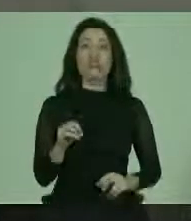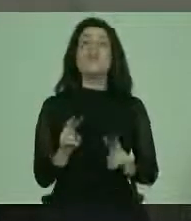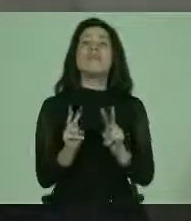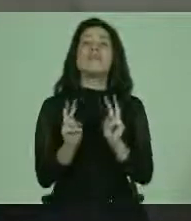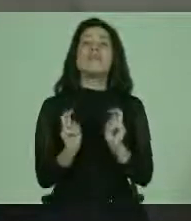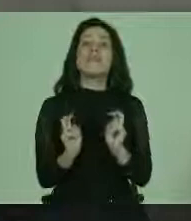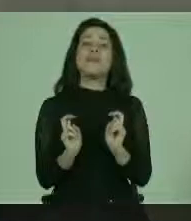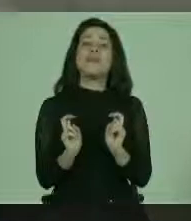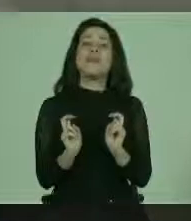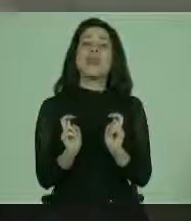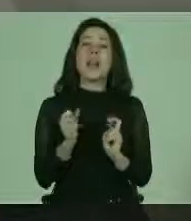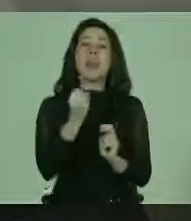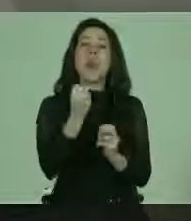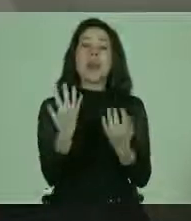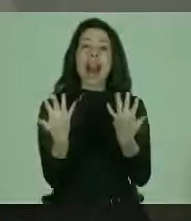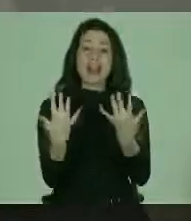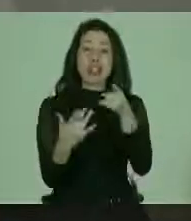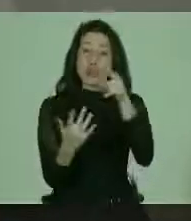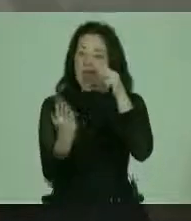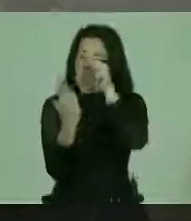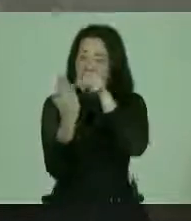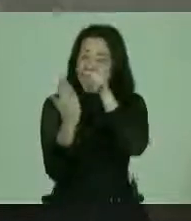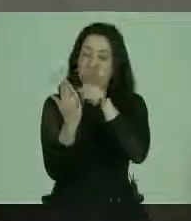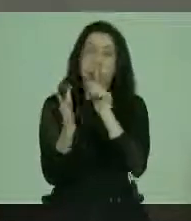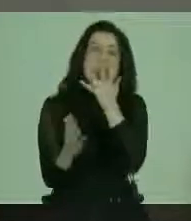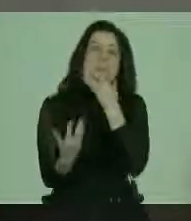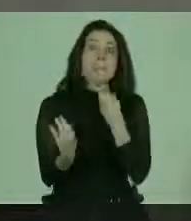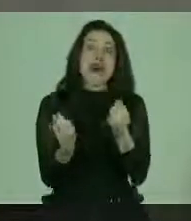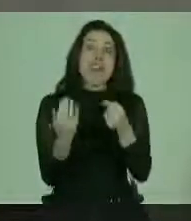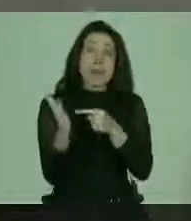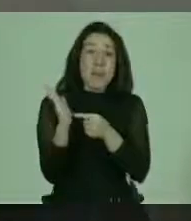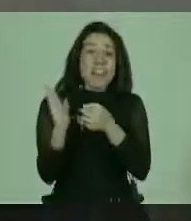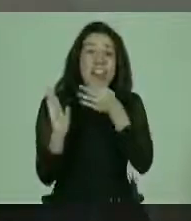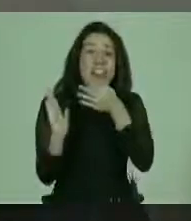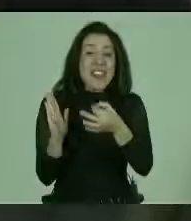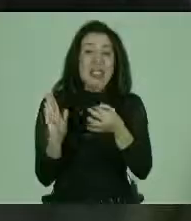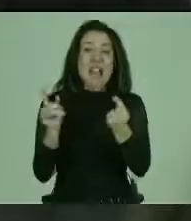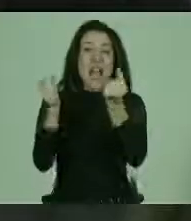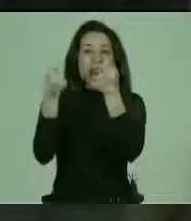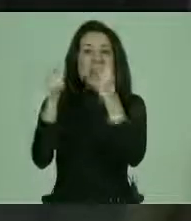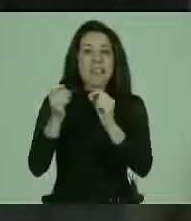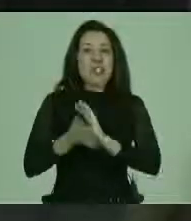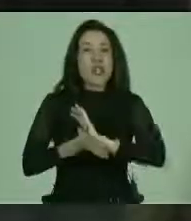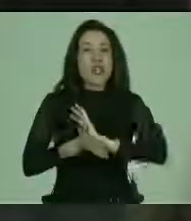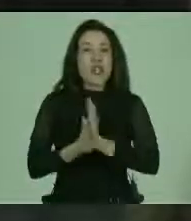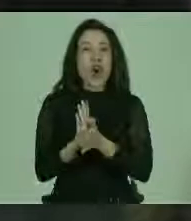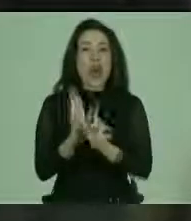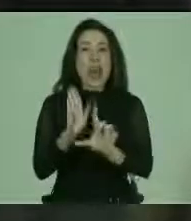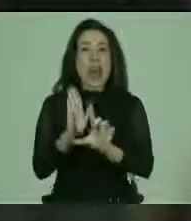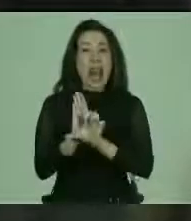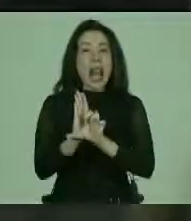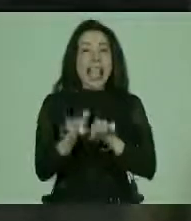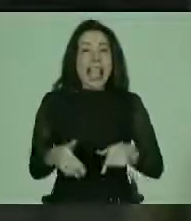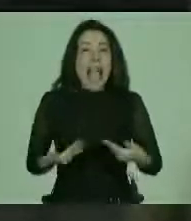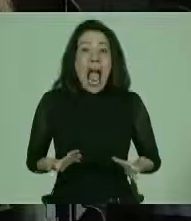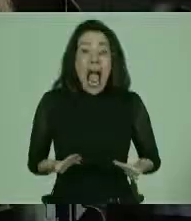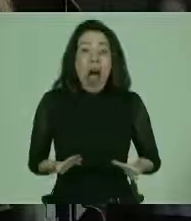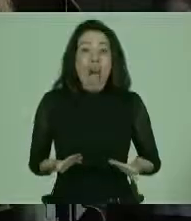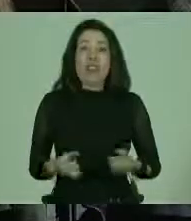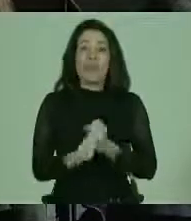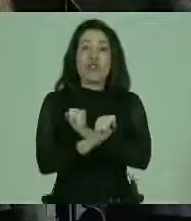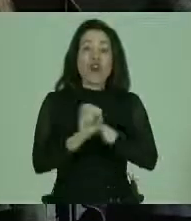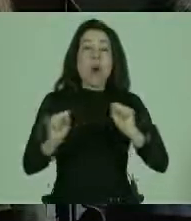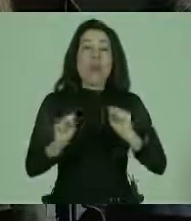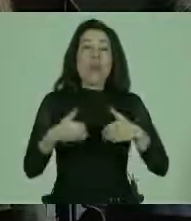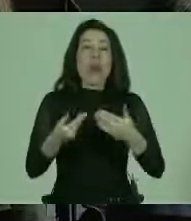en su numeral 10, si ustedes tenemos toda la legislación que hoy día impiden